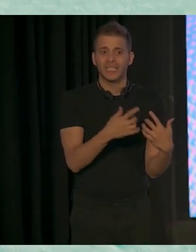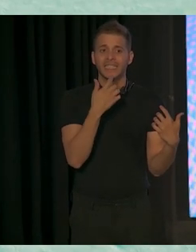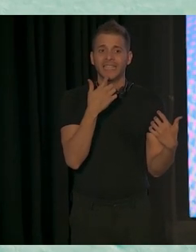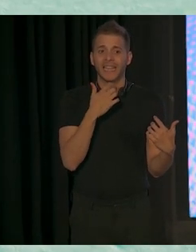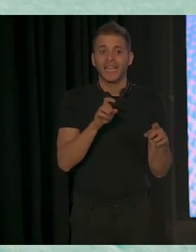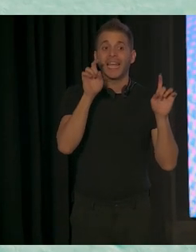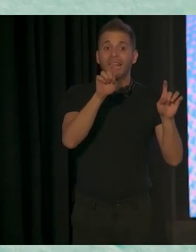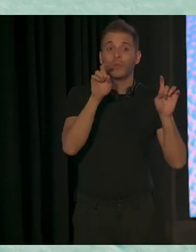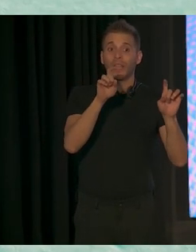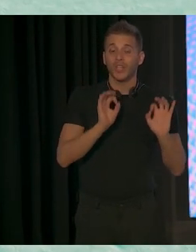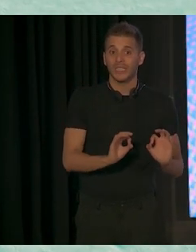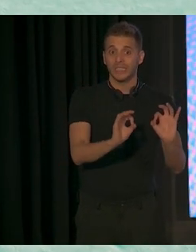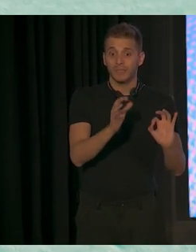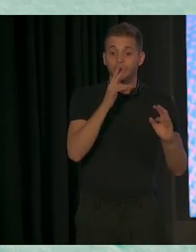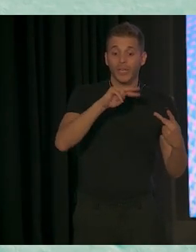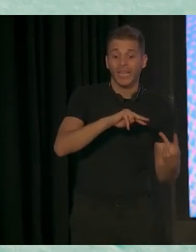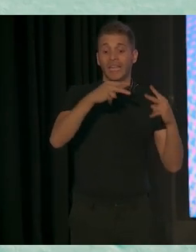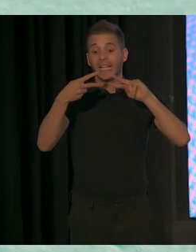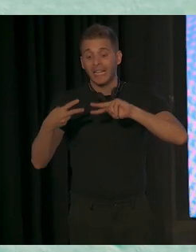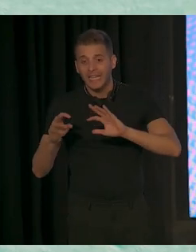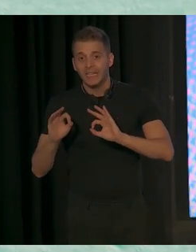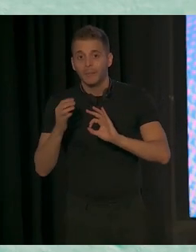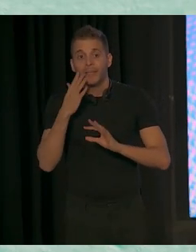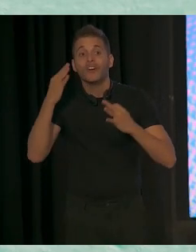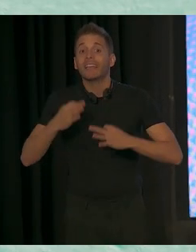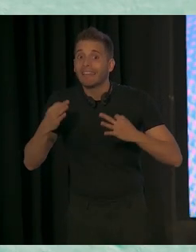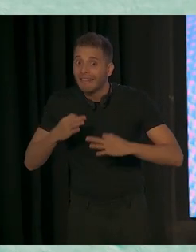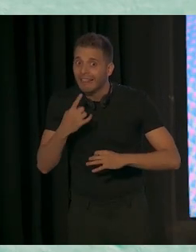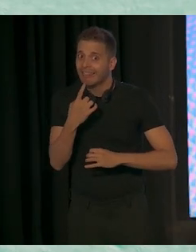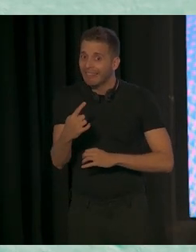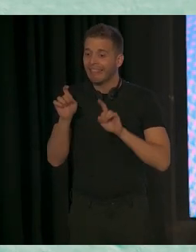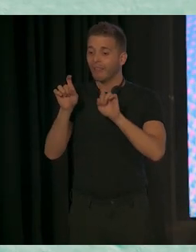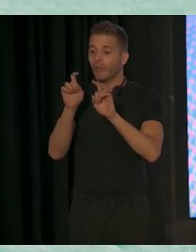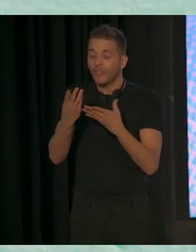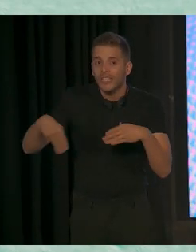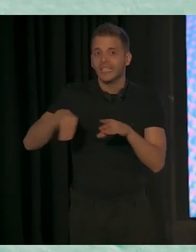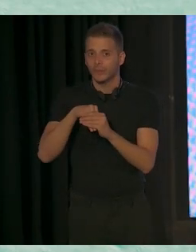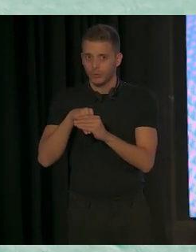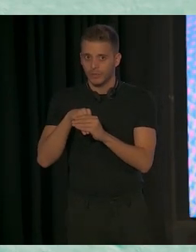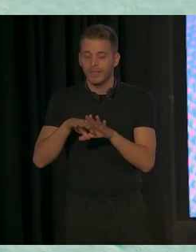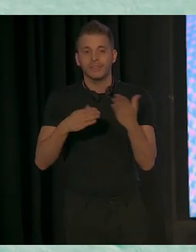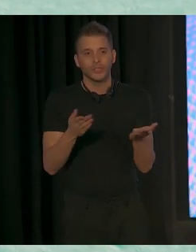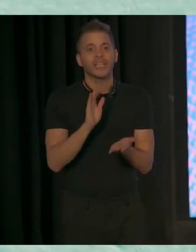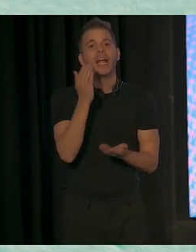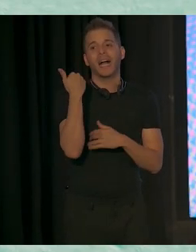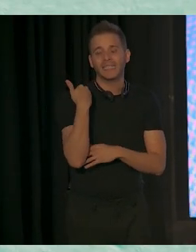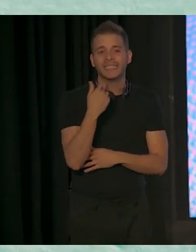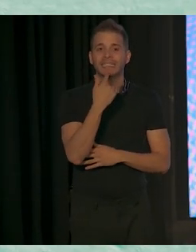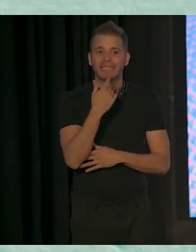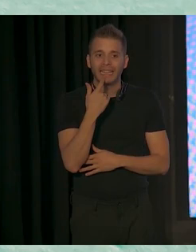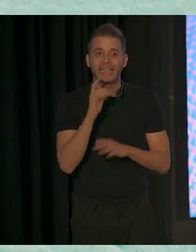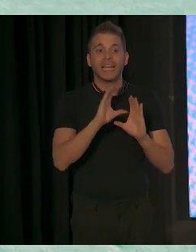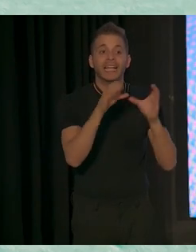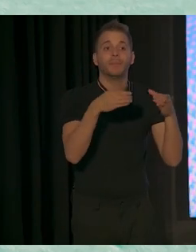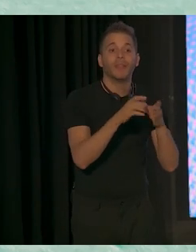porque es como se traduce. Pero quieren decir educación inclusiva siempre. De hecho, cuando ayer decíais PEG, Departamento de